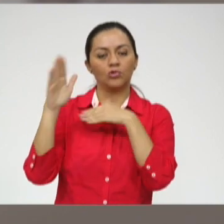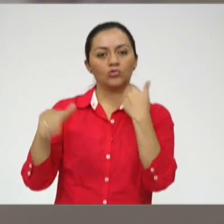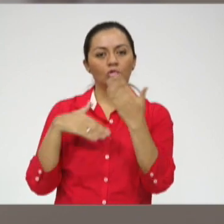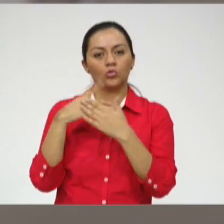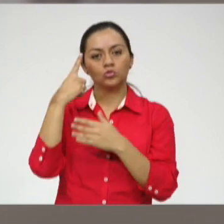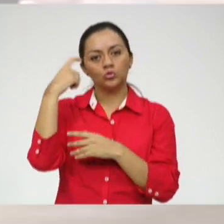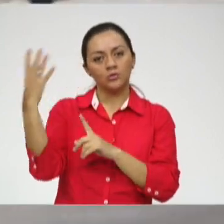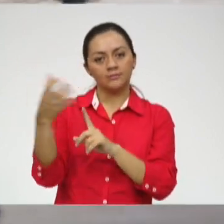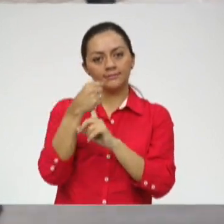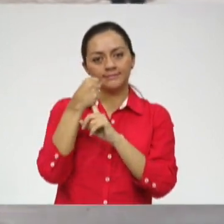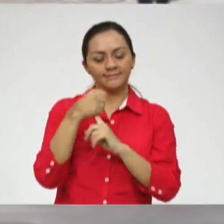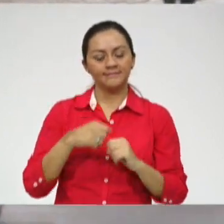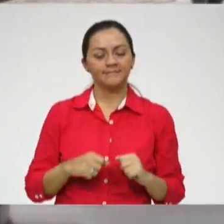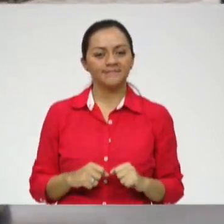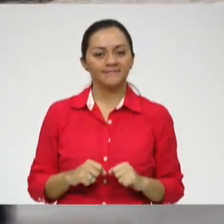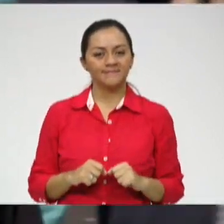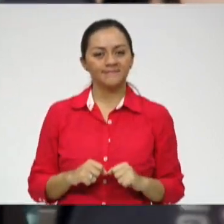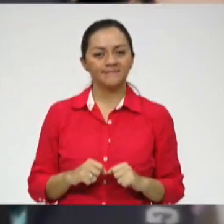sueños.